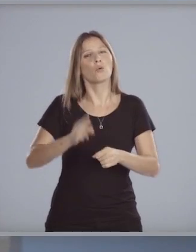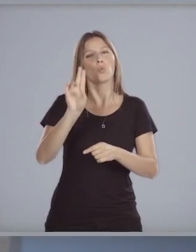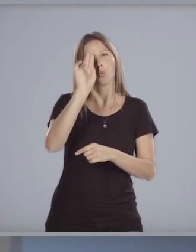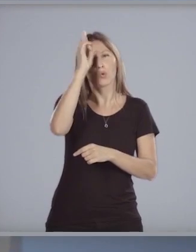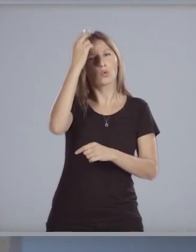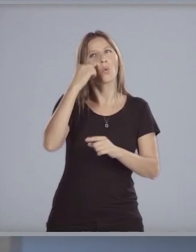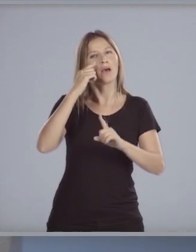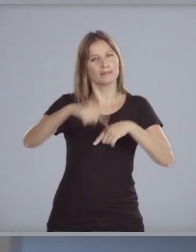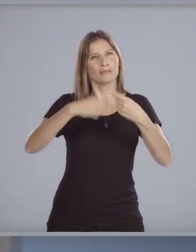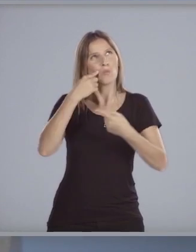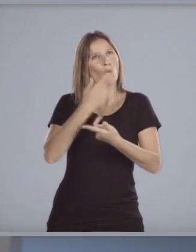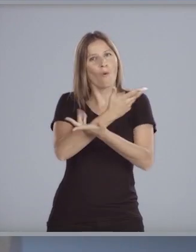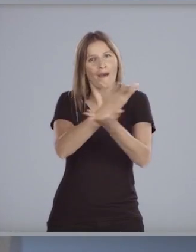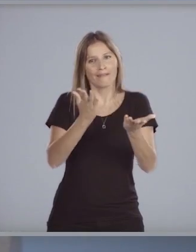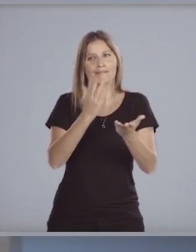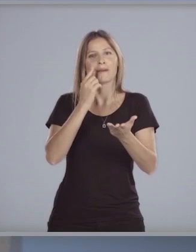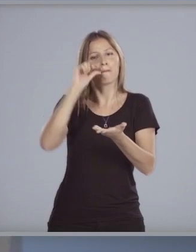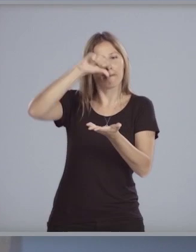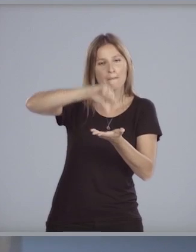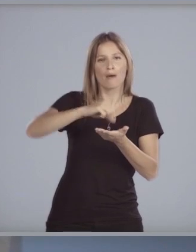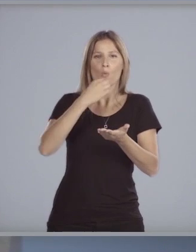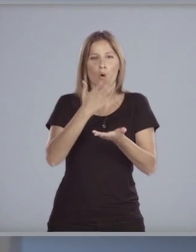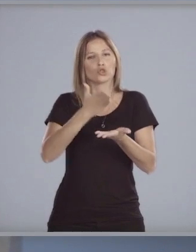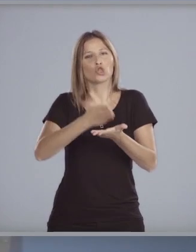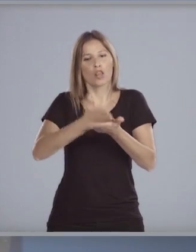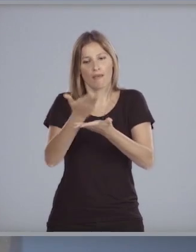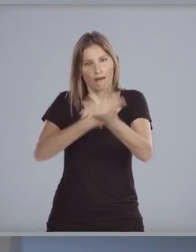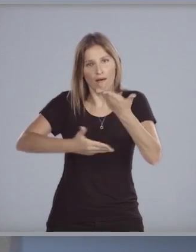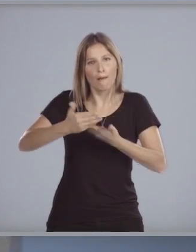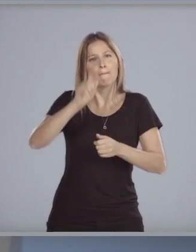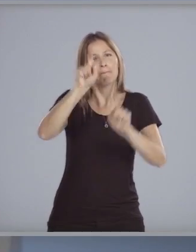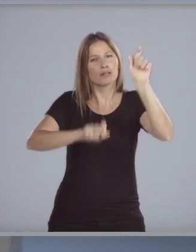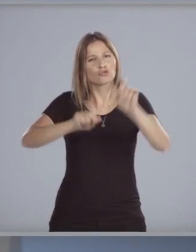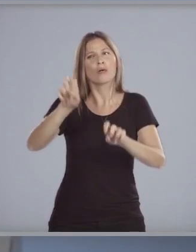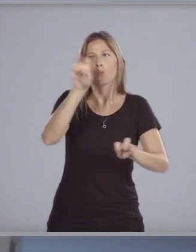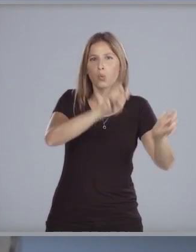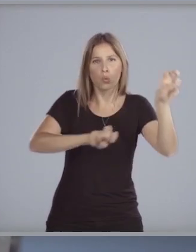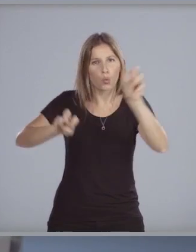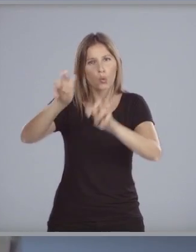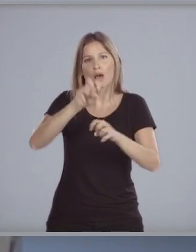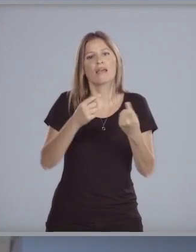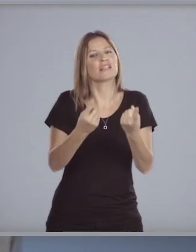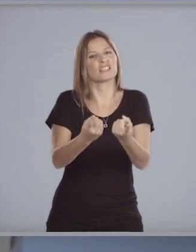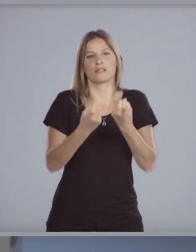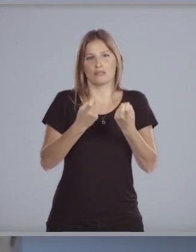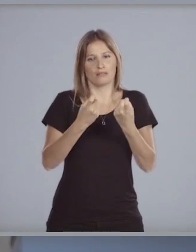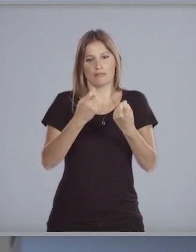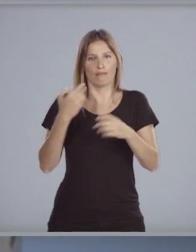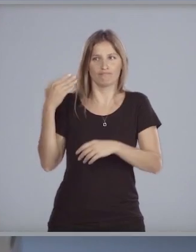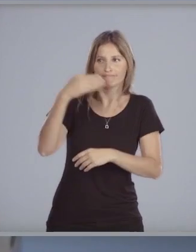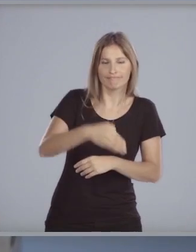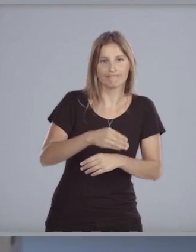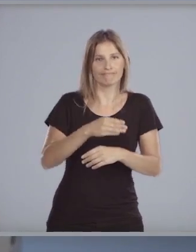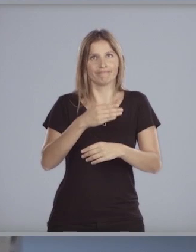siendo ejemplo de solidaridad en lo que refiere a personas personas que buscan y necesitan refugio.